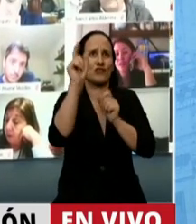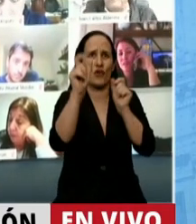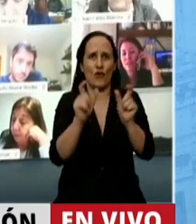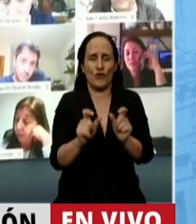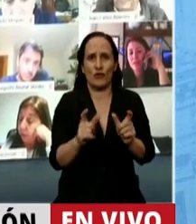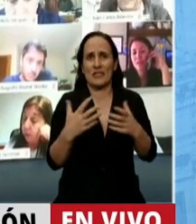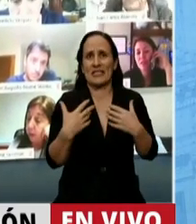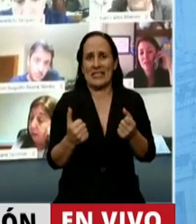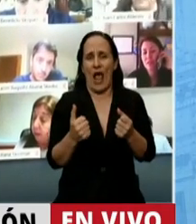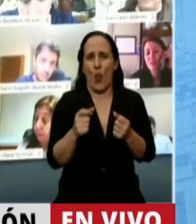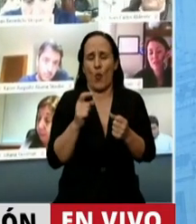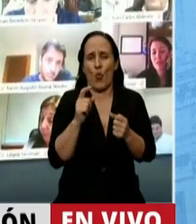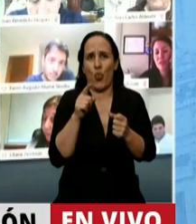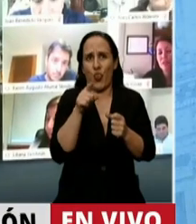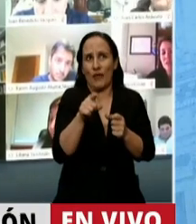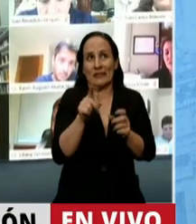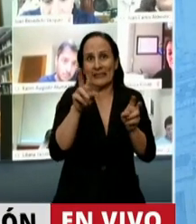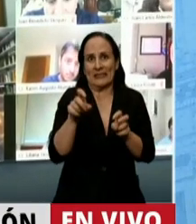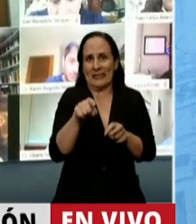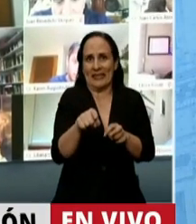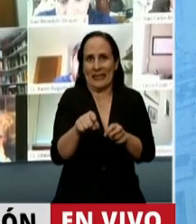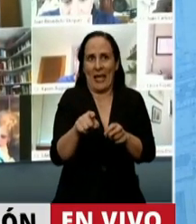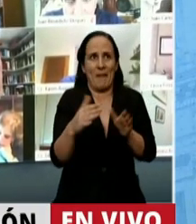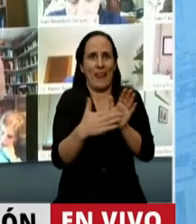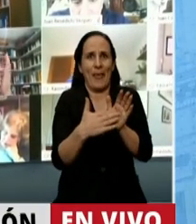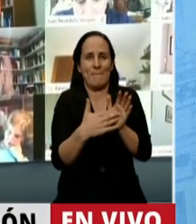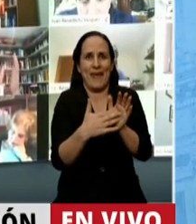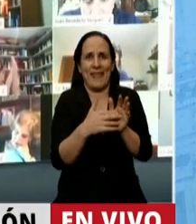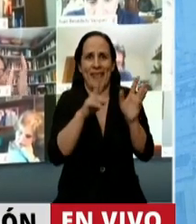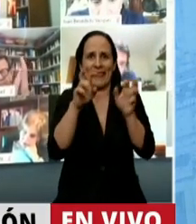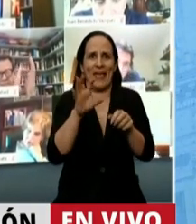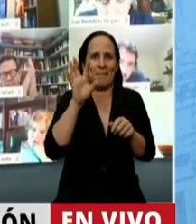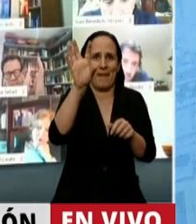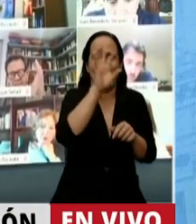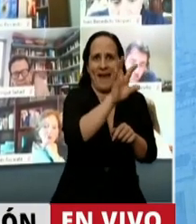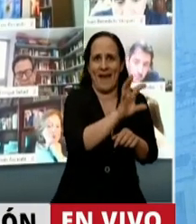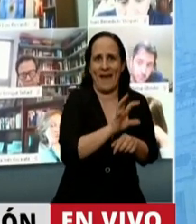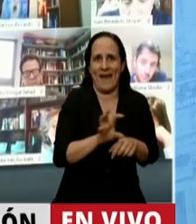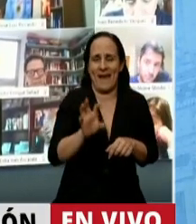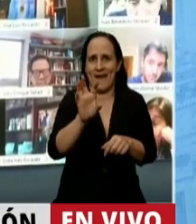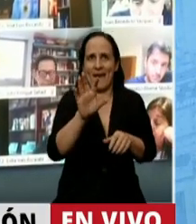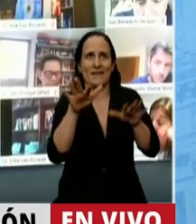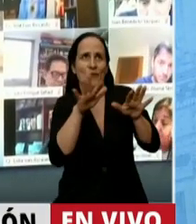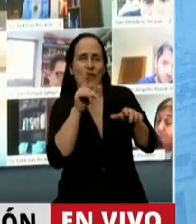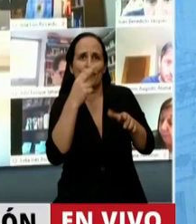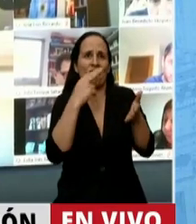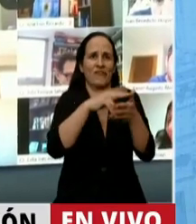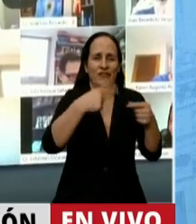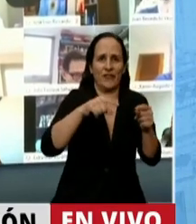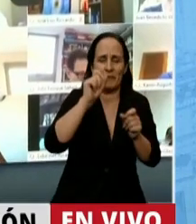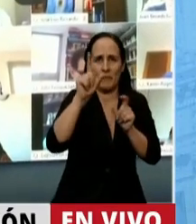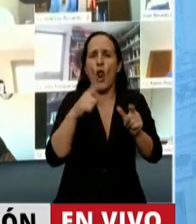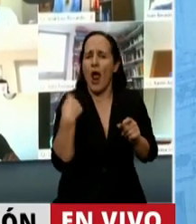también la salud tiene que ver con la situación fiscal de cada una de sus jurisdicciones y de sus provincias. Nosotros podemos